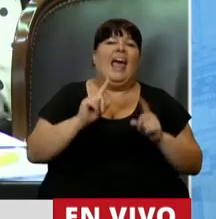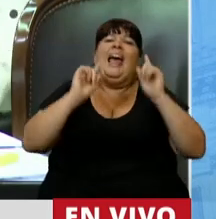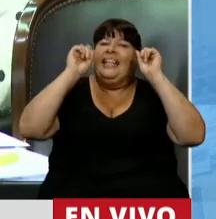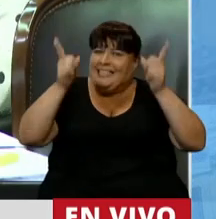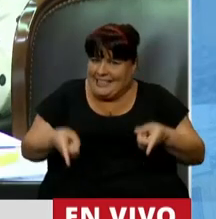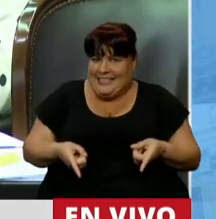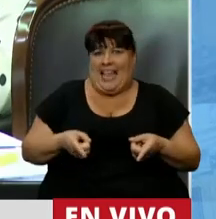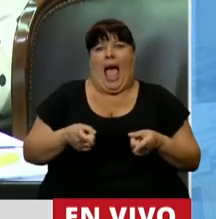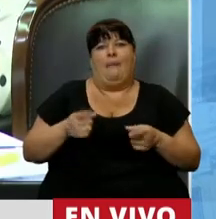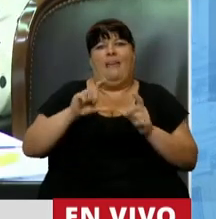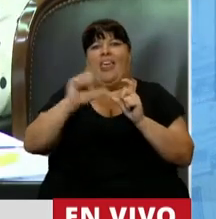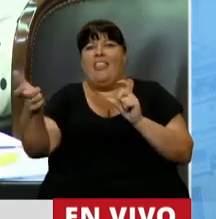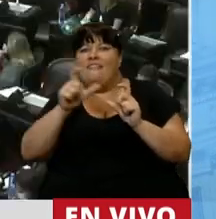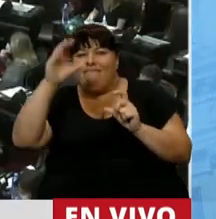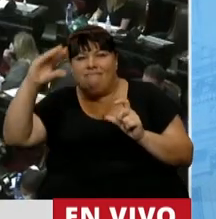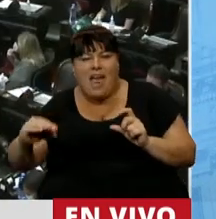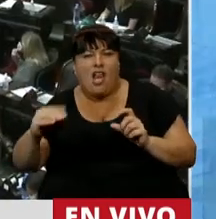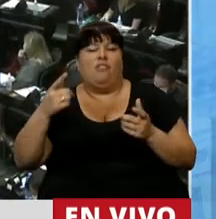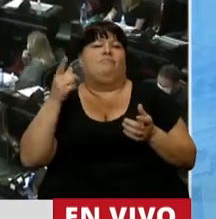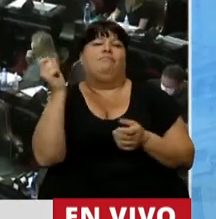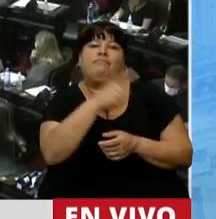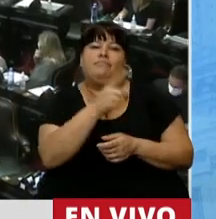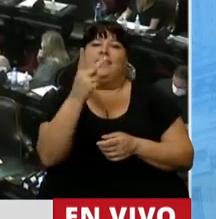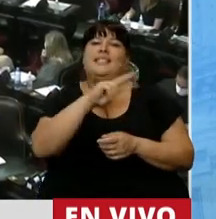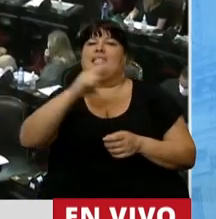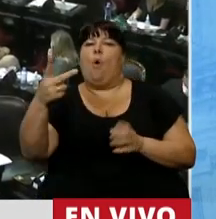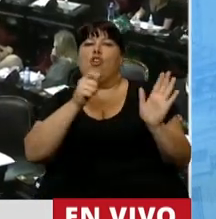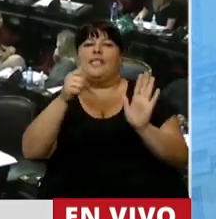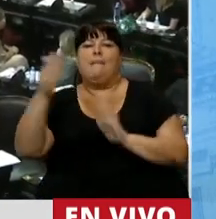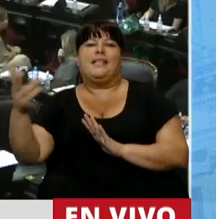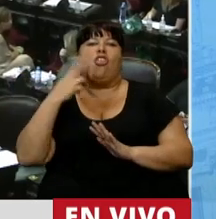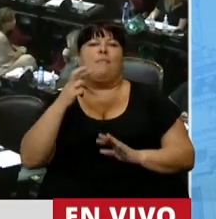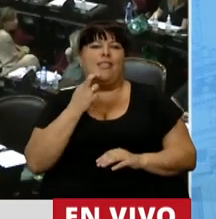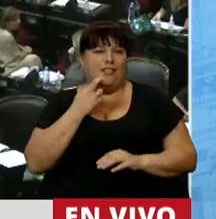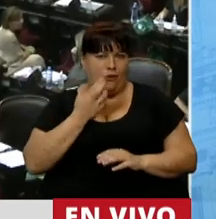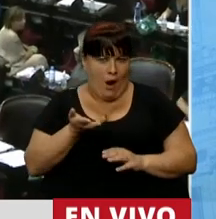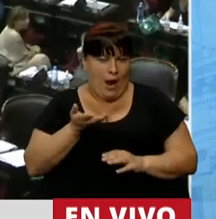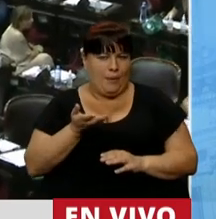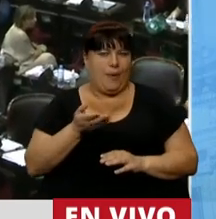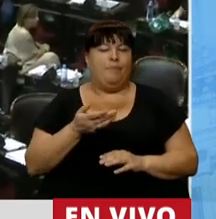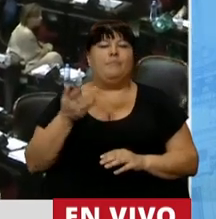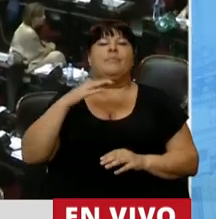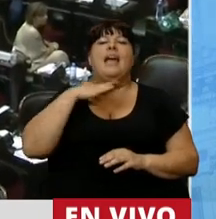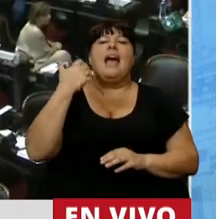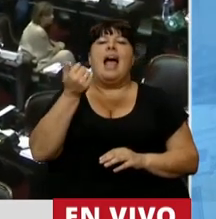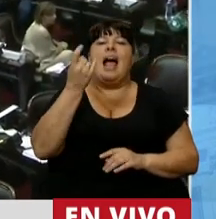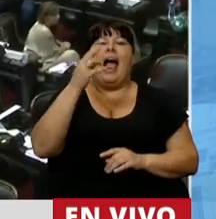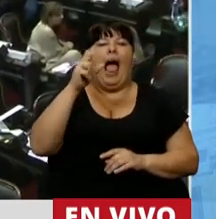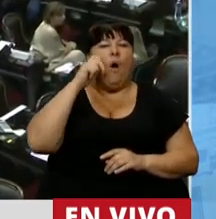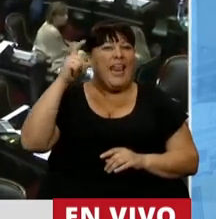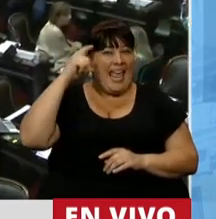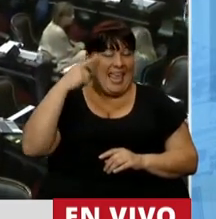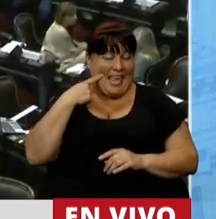también estaban de vengados y que correspondían al segundo semestre del 2019. El doctor Jauregui, que es un